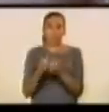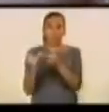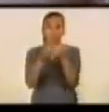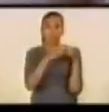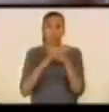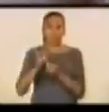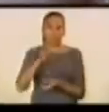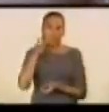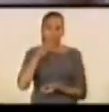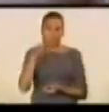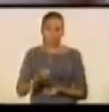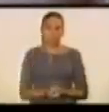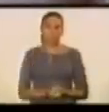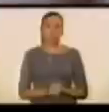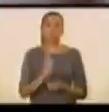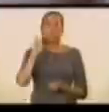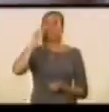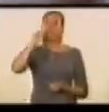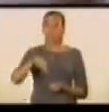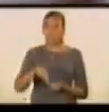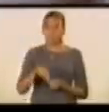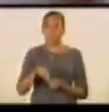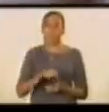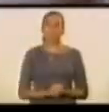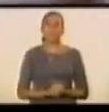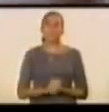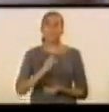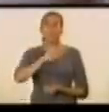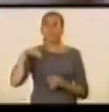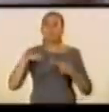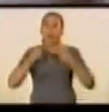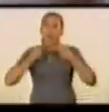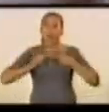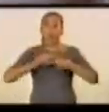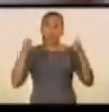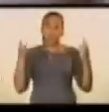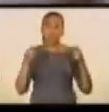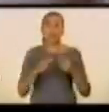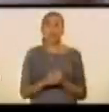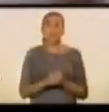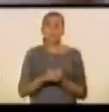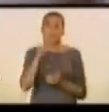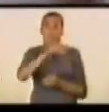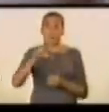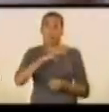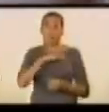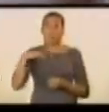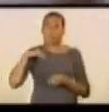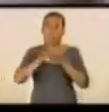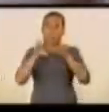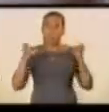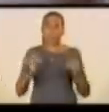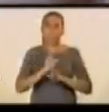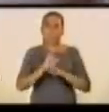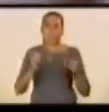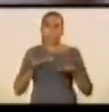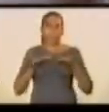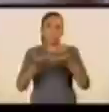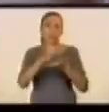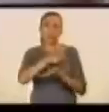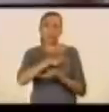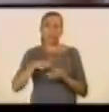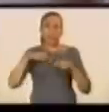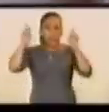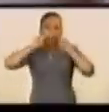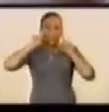de campaña. Igualmente, anunciamos que nuestros miembros de mesa han sido acreditados y capacitados